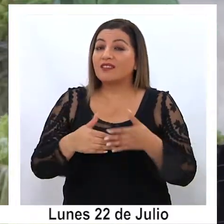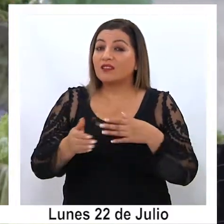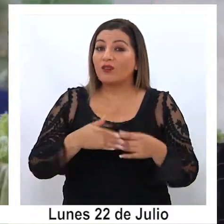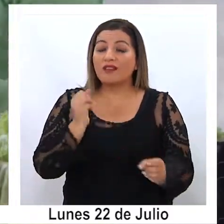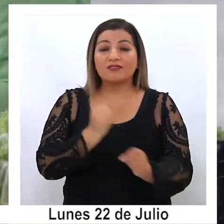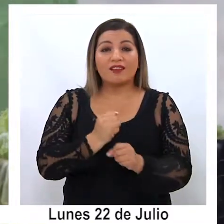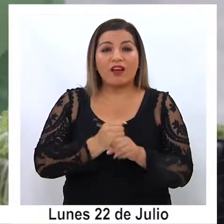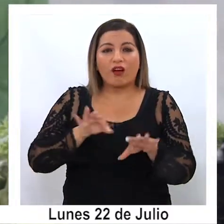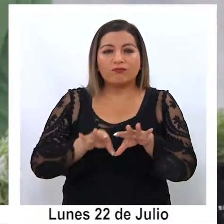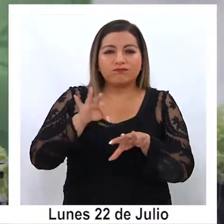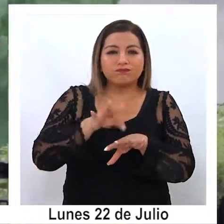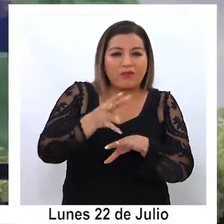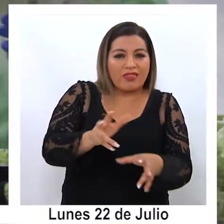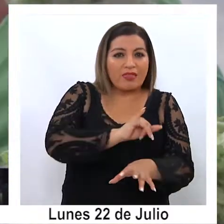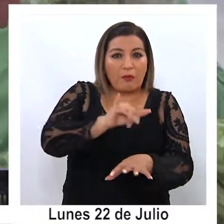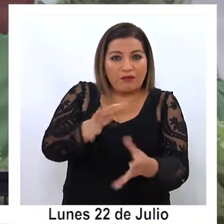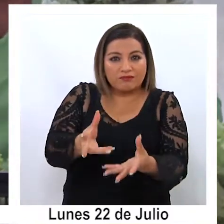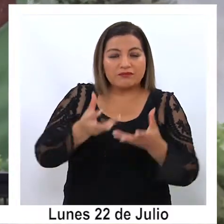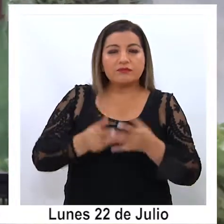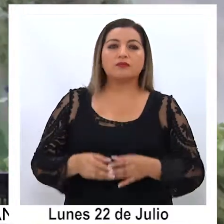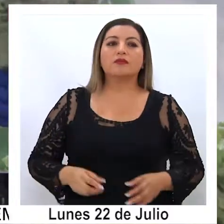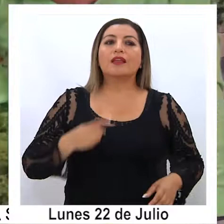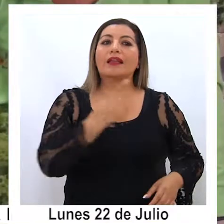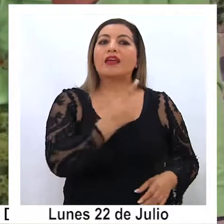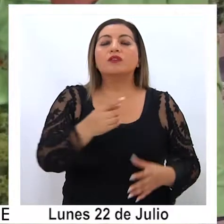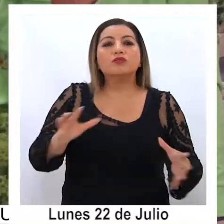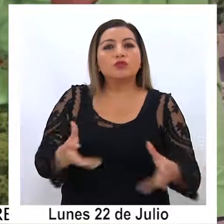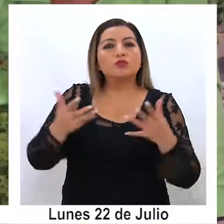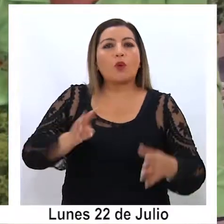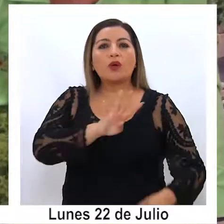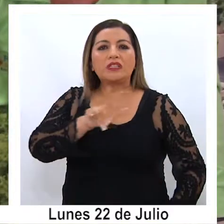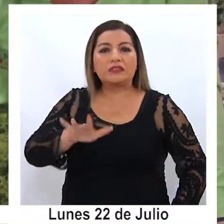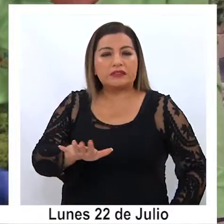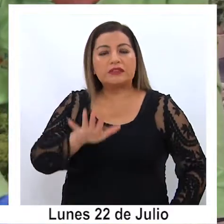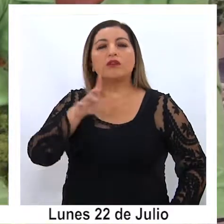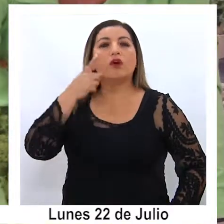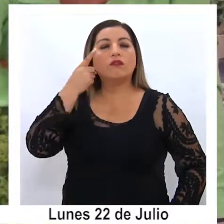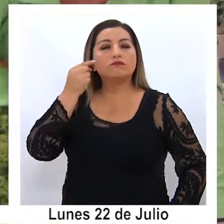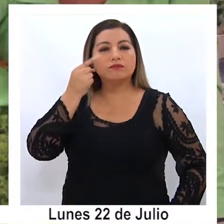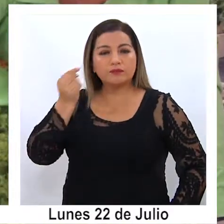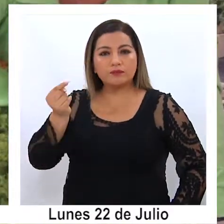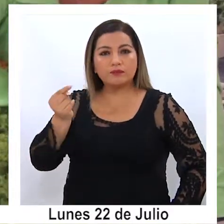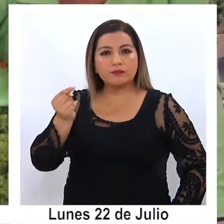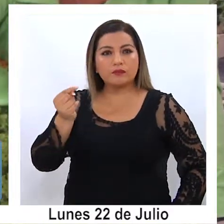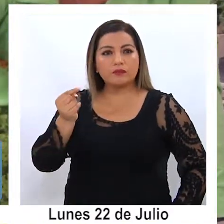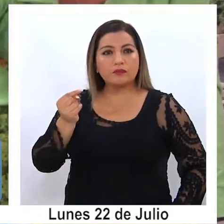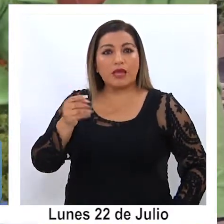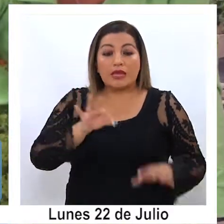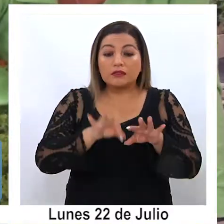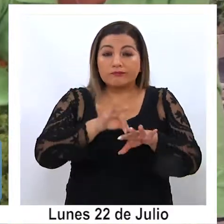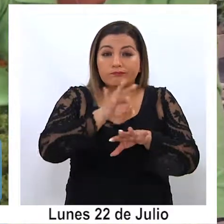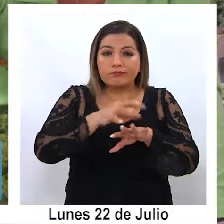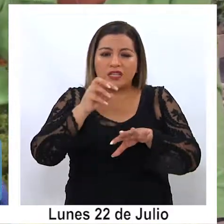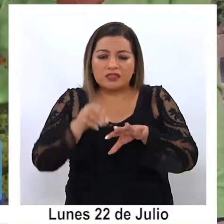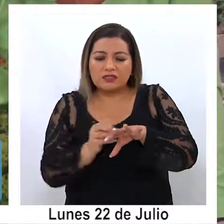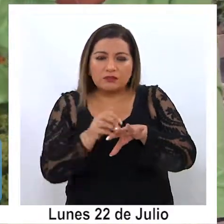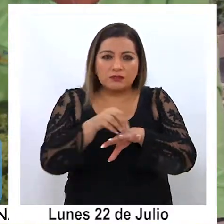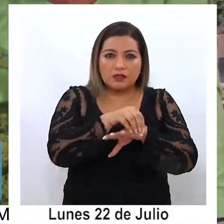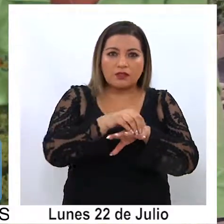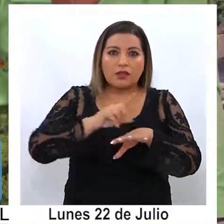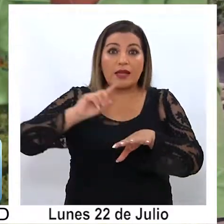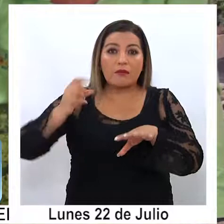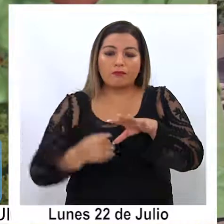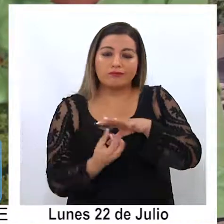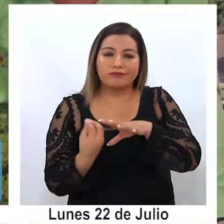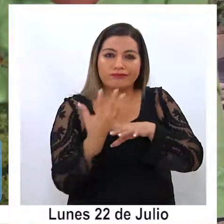trabajó en su cultivo y cosecha. Cada lechuga tiene un proceso de 45 días de la siembra, y estas